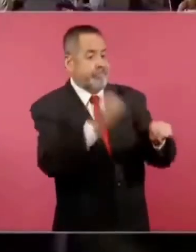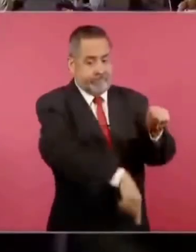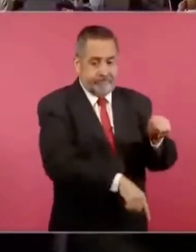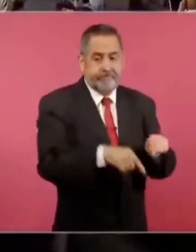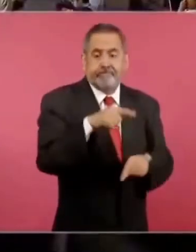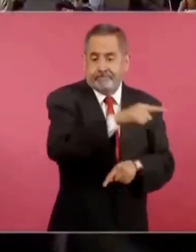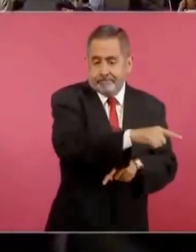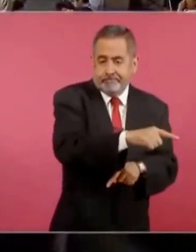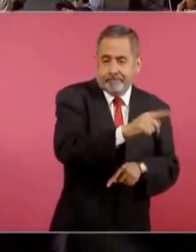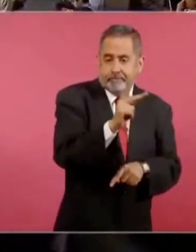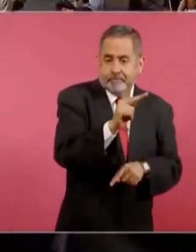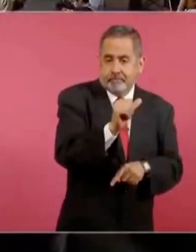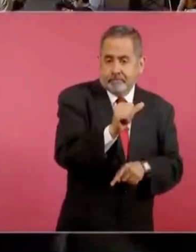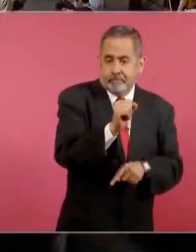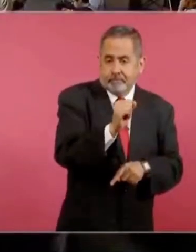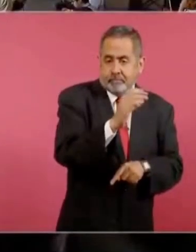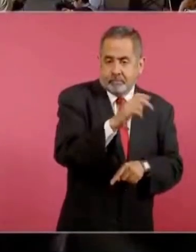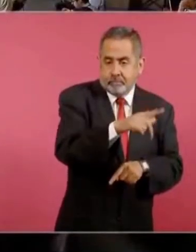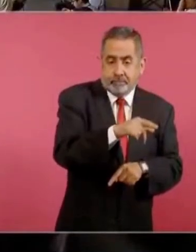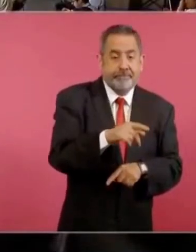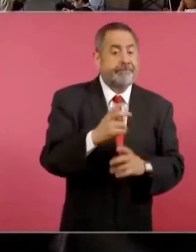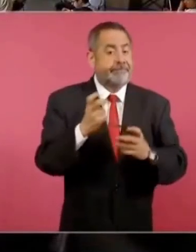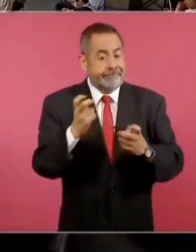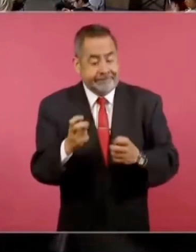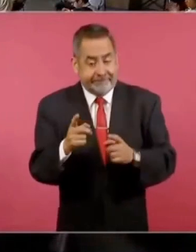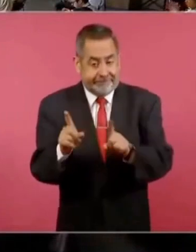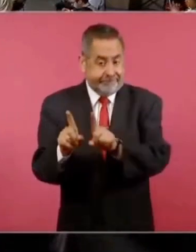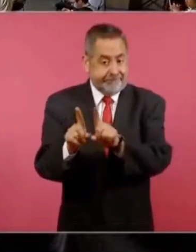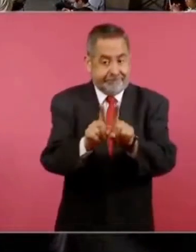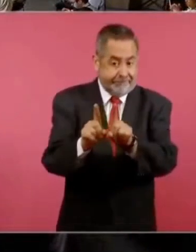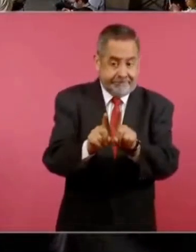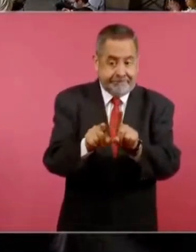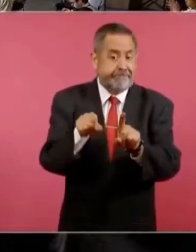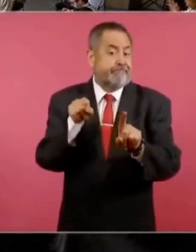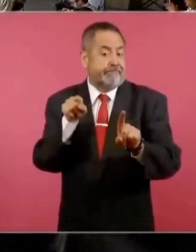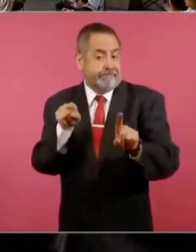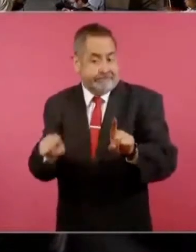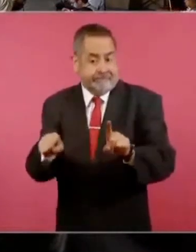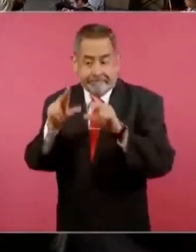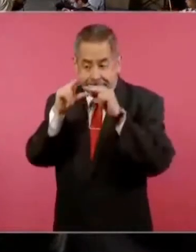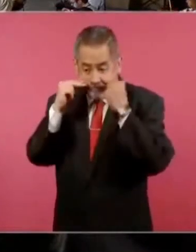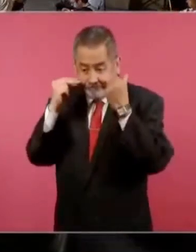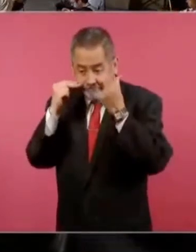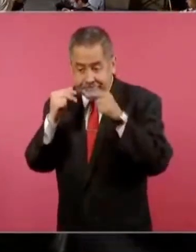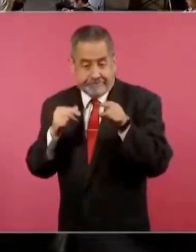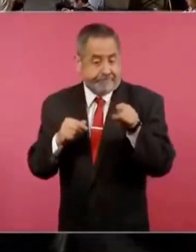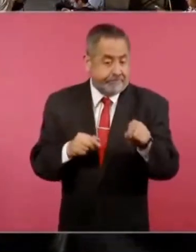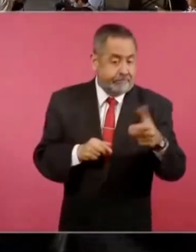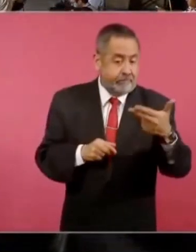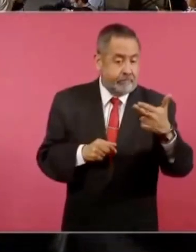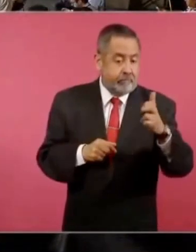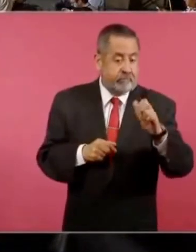cuando surgen las diferencias de de Pancho Villa con Victoriano Huerta